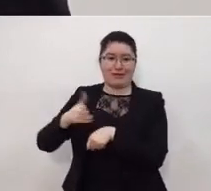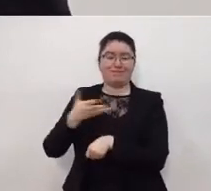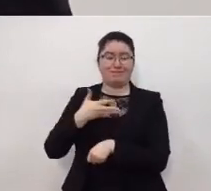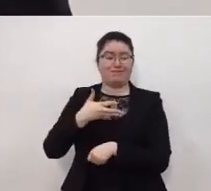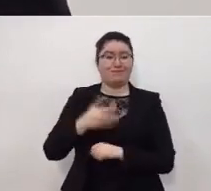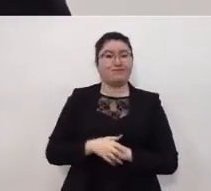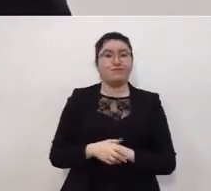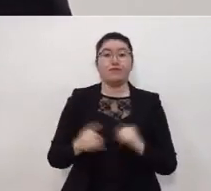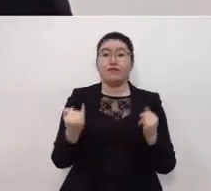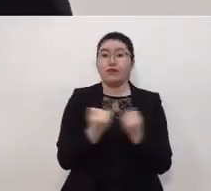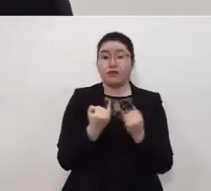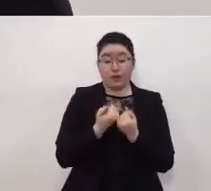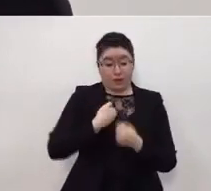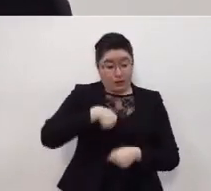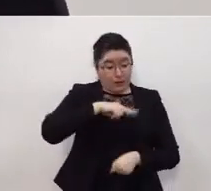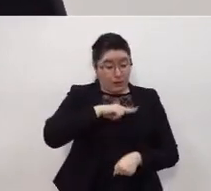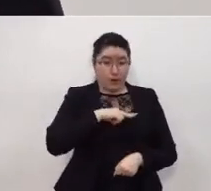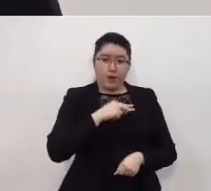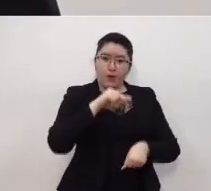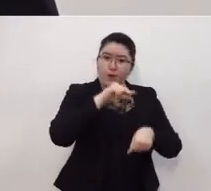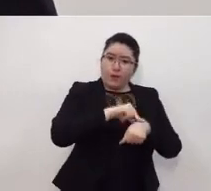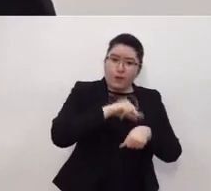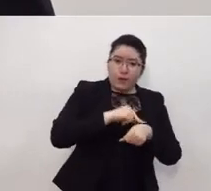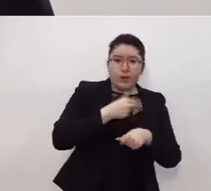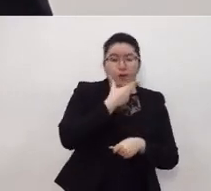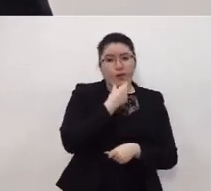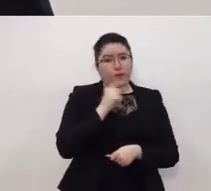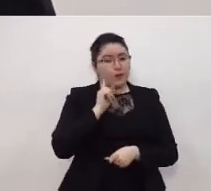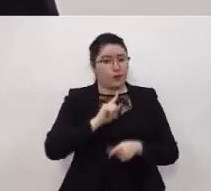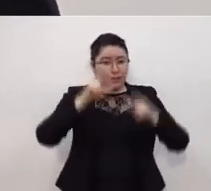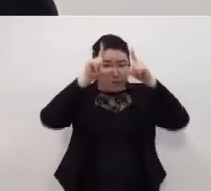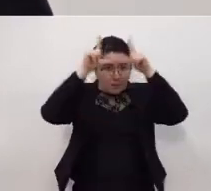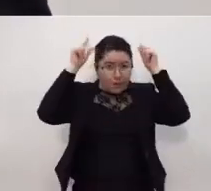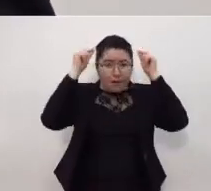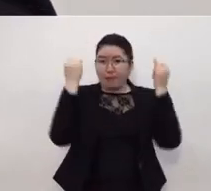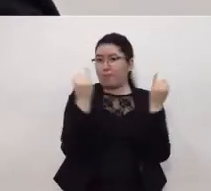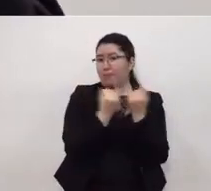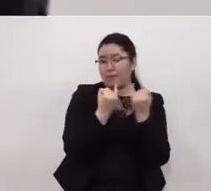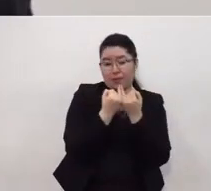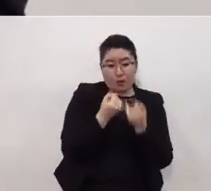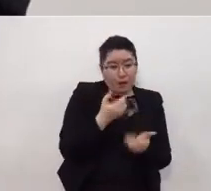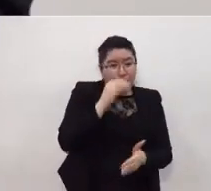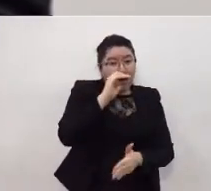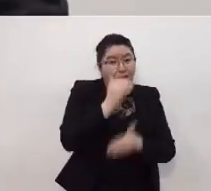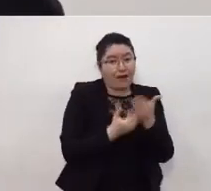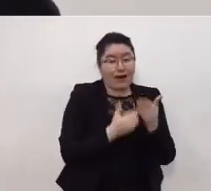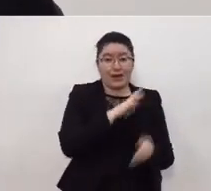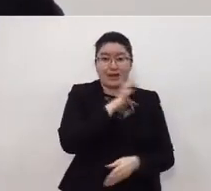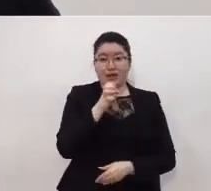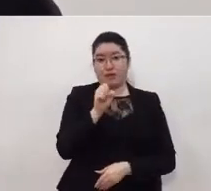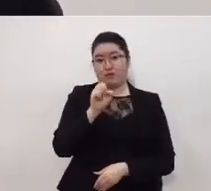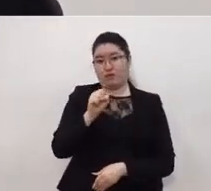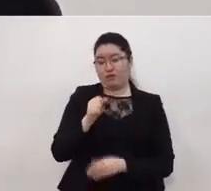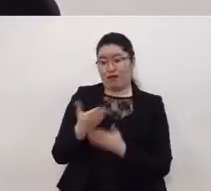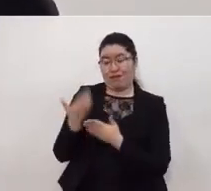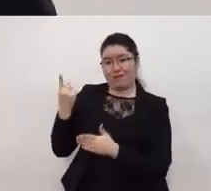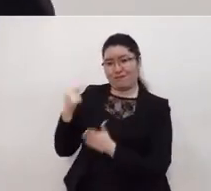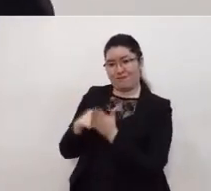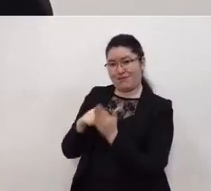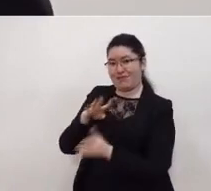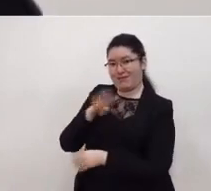estamos contratando más médicos y enfermeras 560 adicionales a los 1400 que ya teníamos